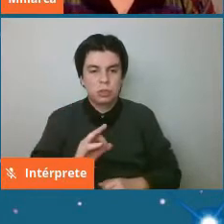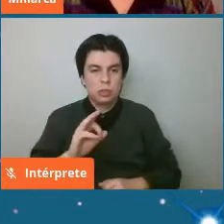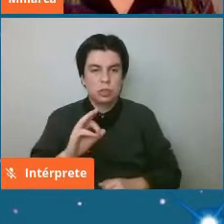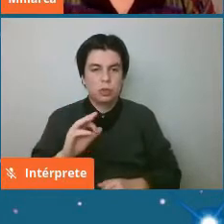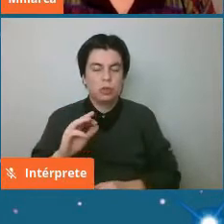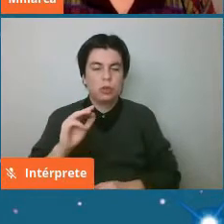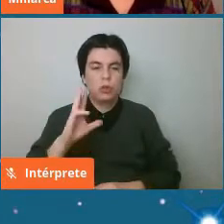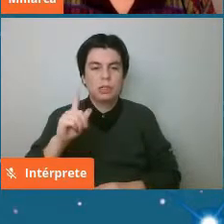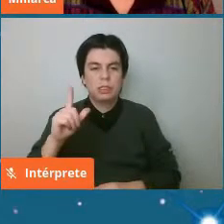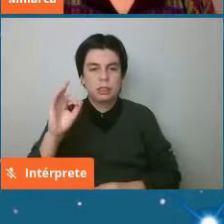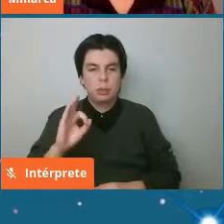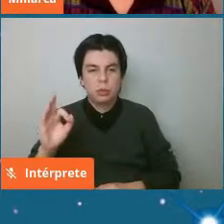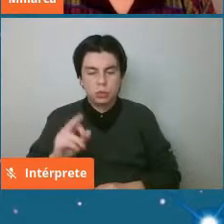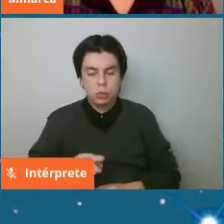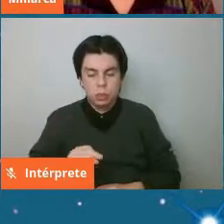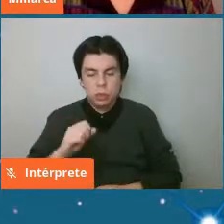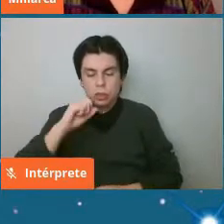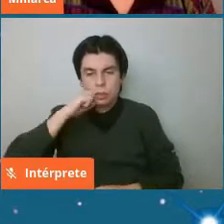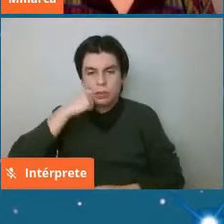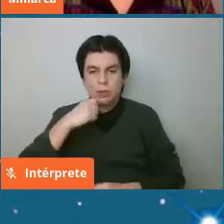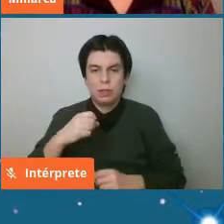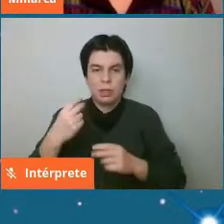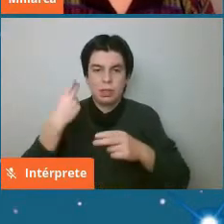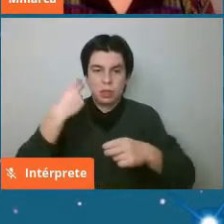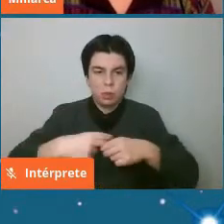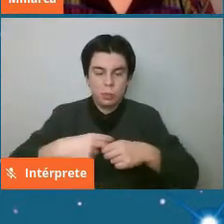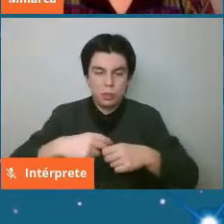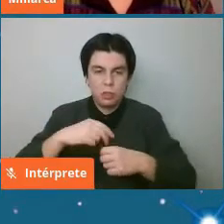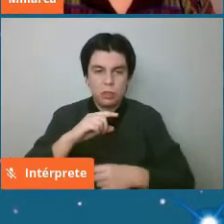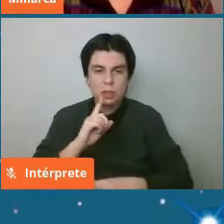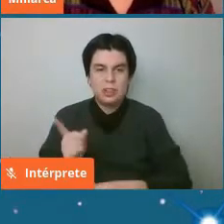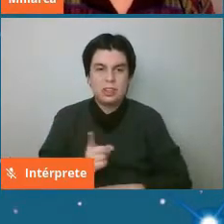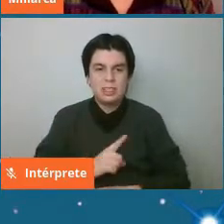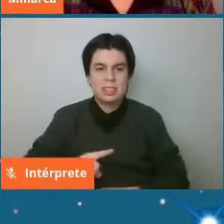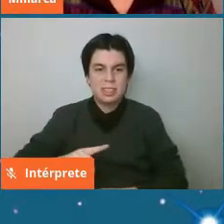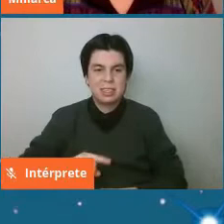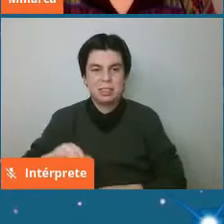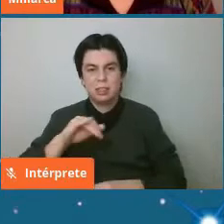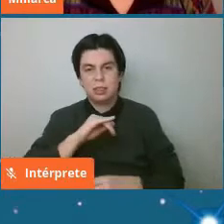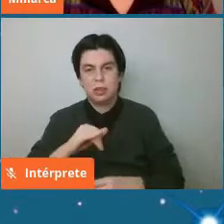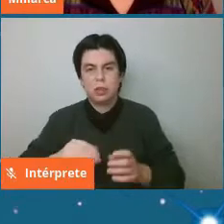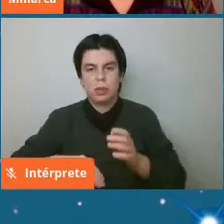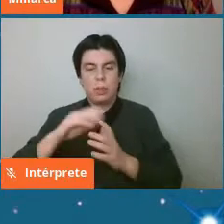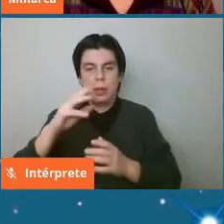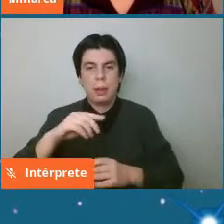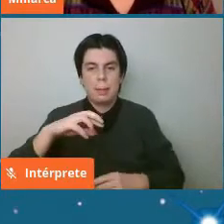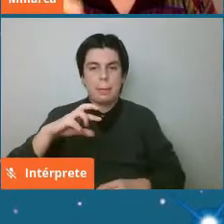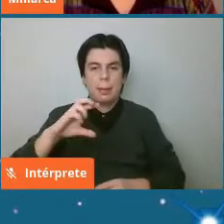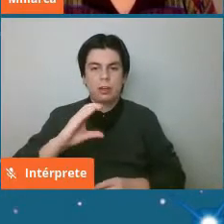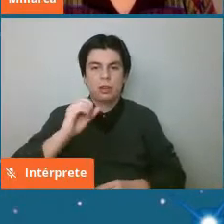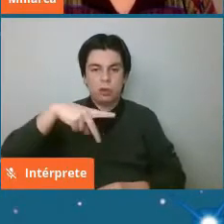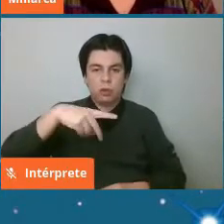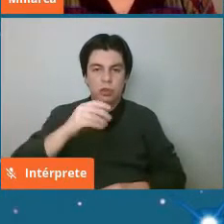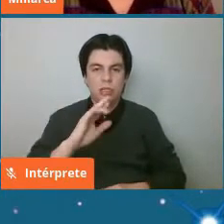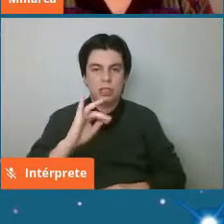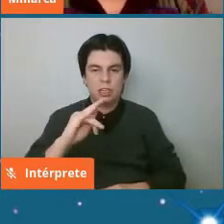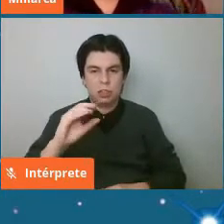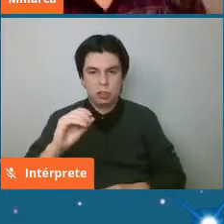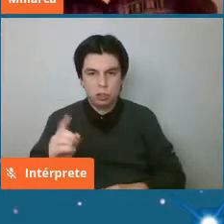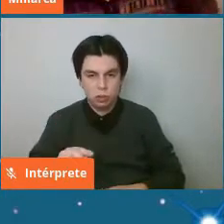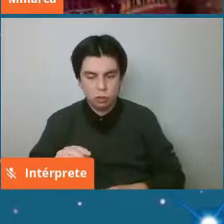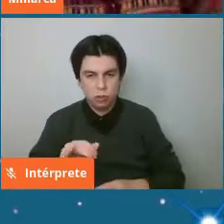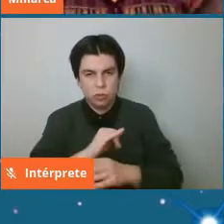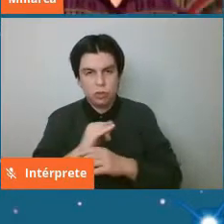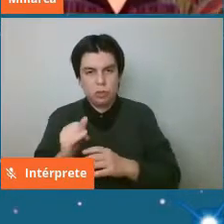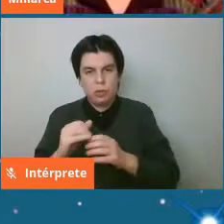silicato dominados por estos que son más primitivos que son los condritos y 10% solamente de estos que son